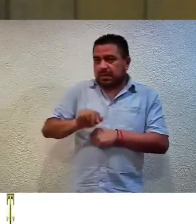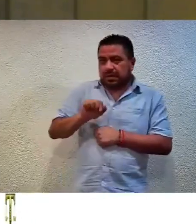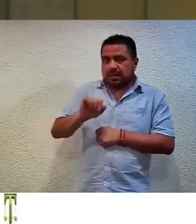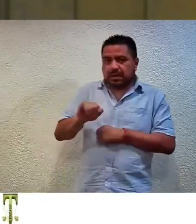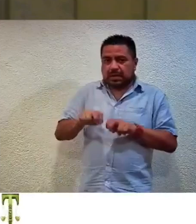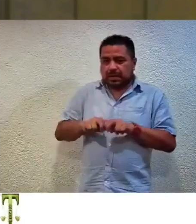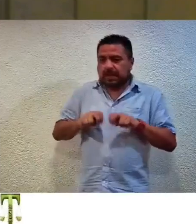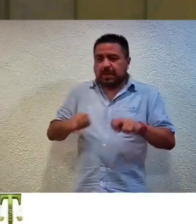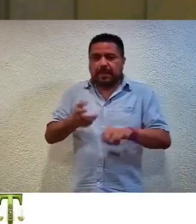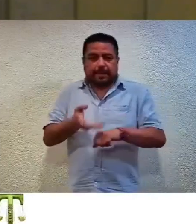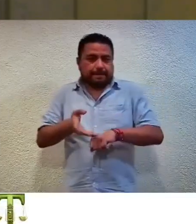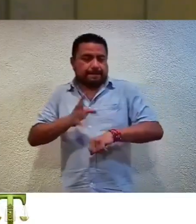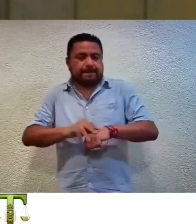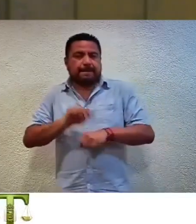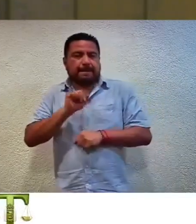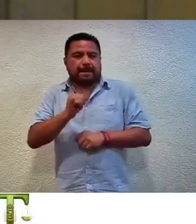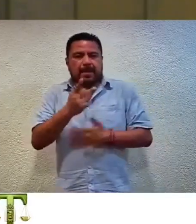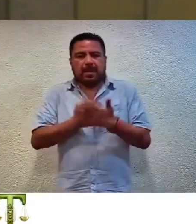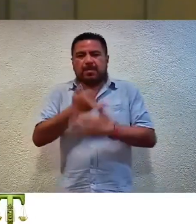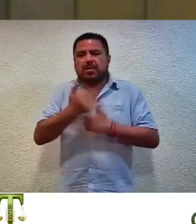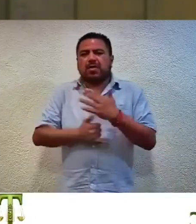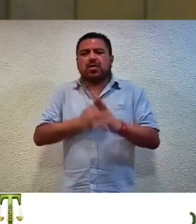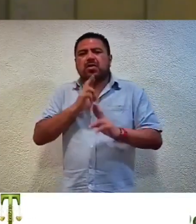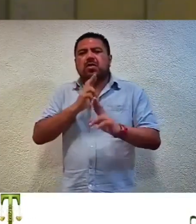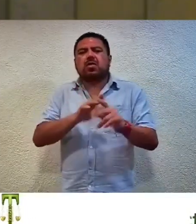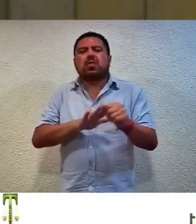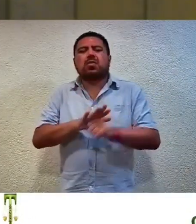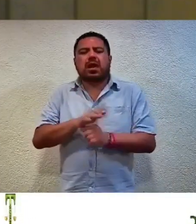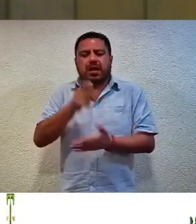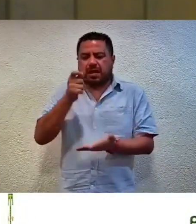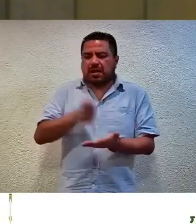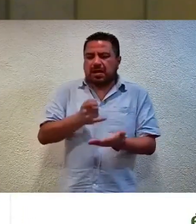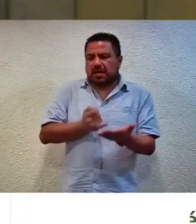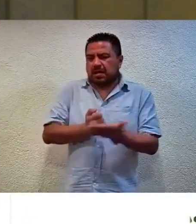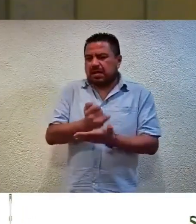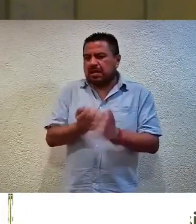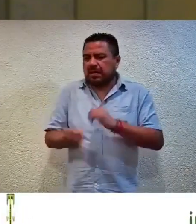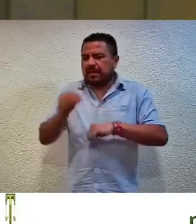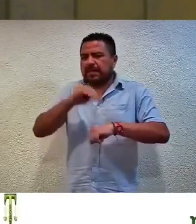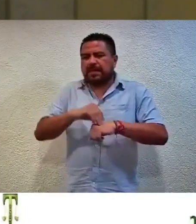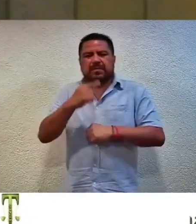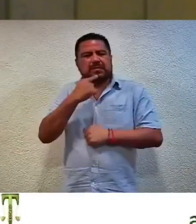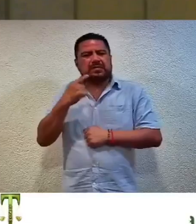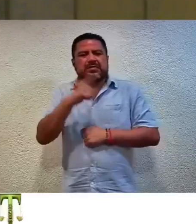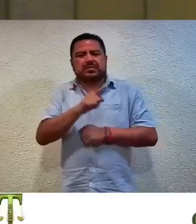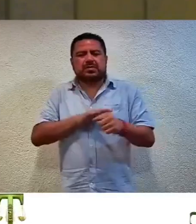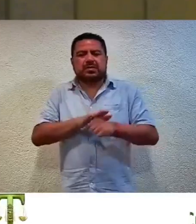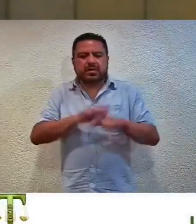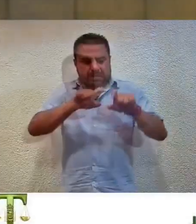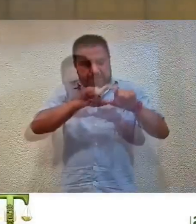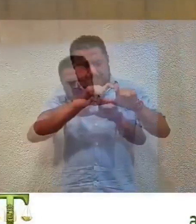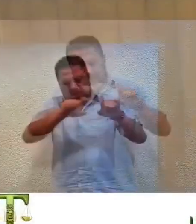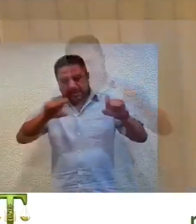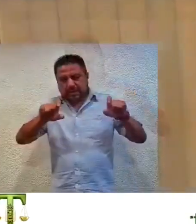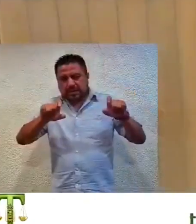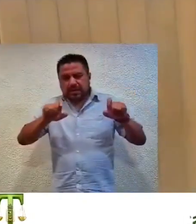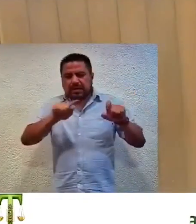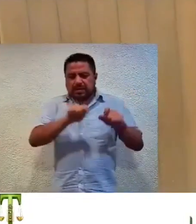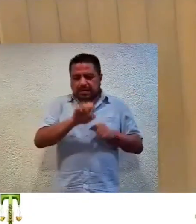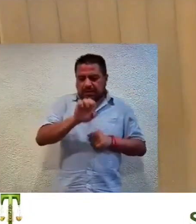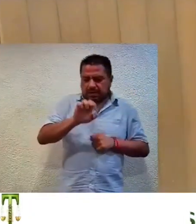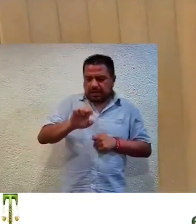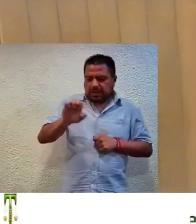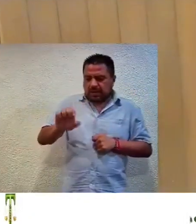Pleno, me permito dar cuenta con el proyecto de resolución que se dicta en los recursos de apelación identificados con las claves de registro TEE